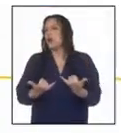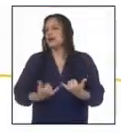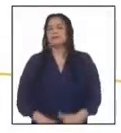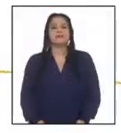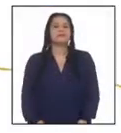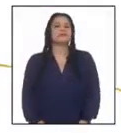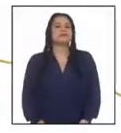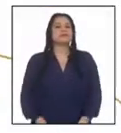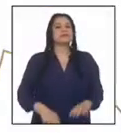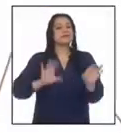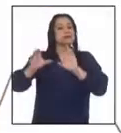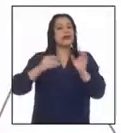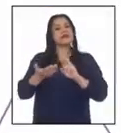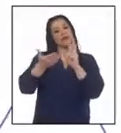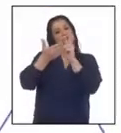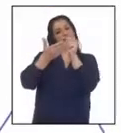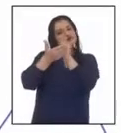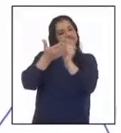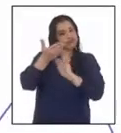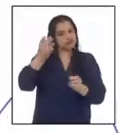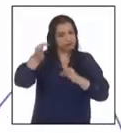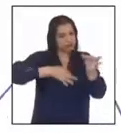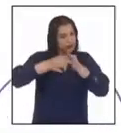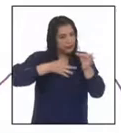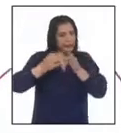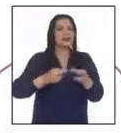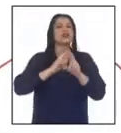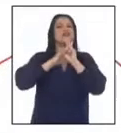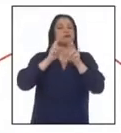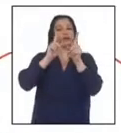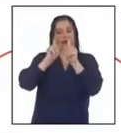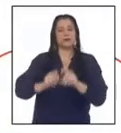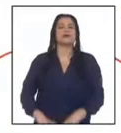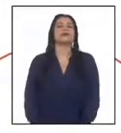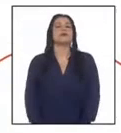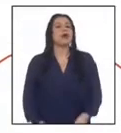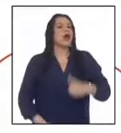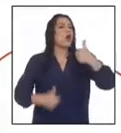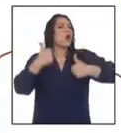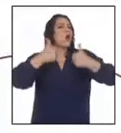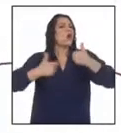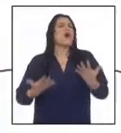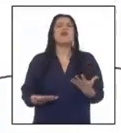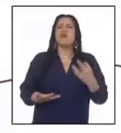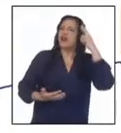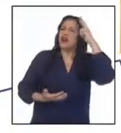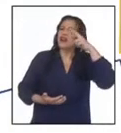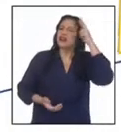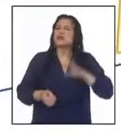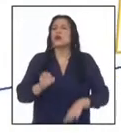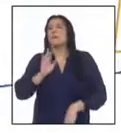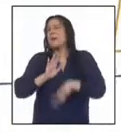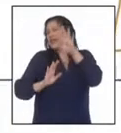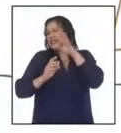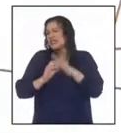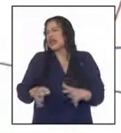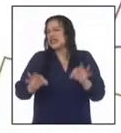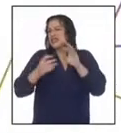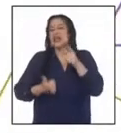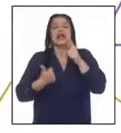de hoy es... Elaborar un texto argumentativo para dar respuesta a la siguiente pregunta. ¿Cuál fue el factor más influyente en el logro